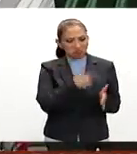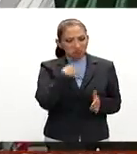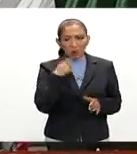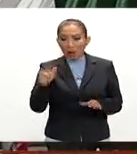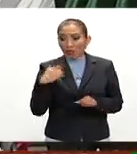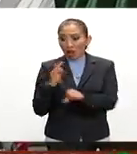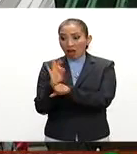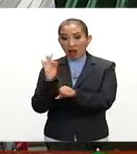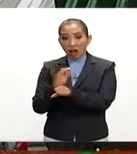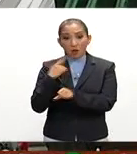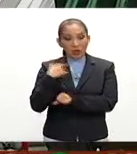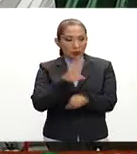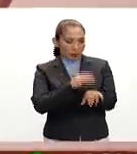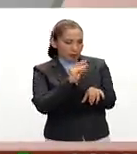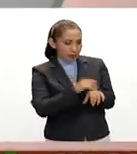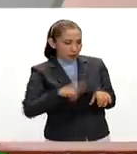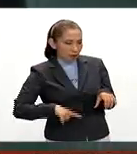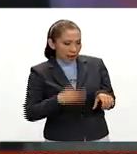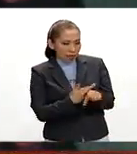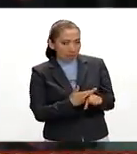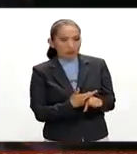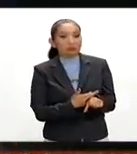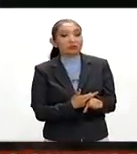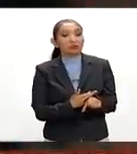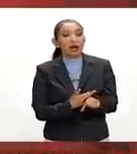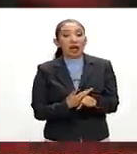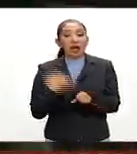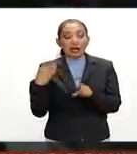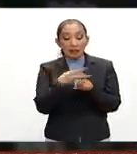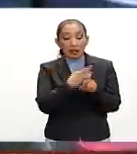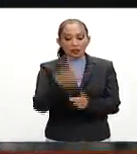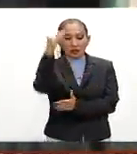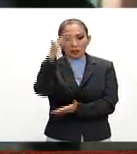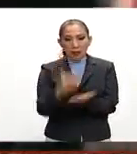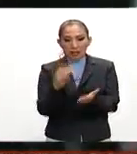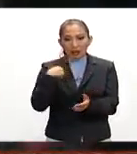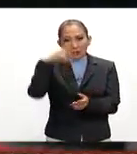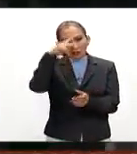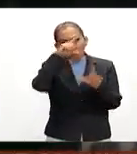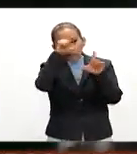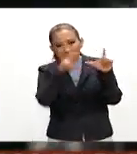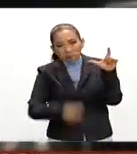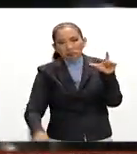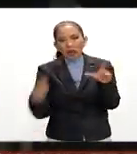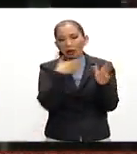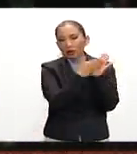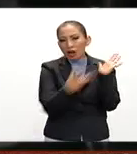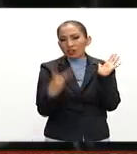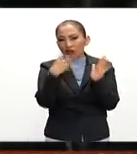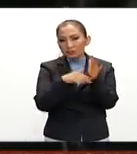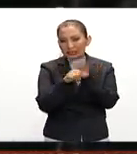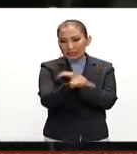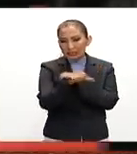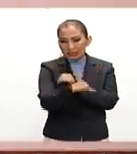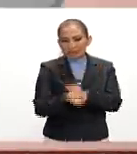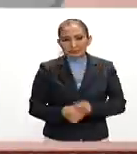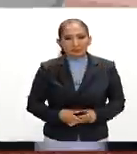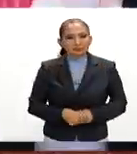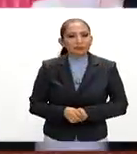solicitar licencia a la gubernatura Bajan los niveles de secuestro a nivel nacional en lo que va del 2016